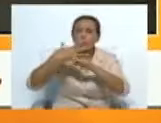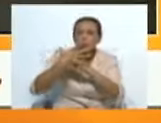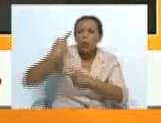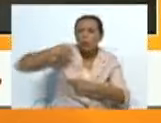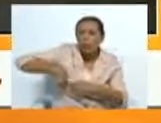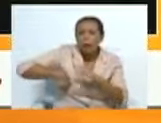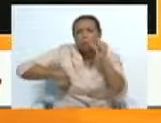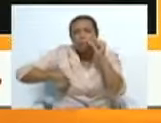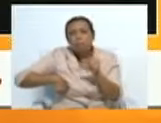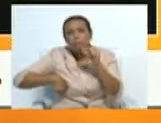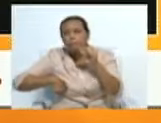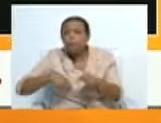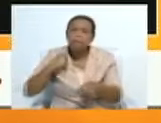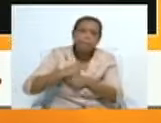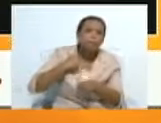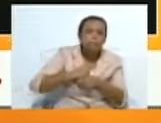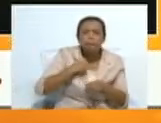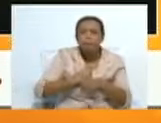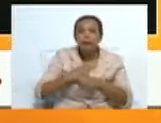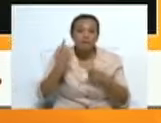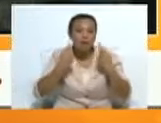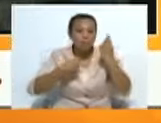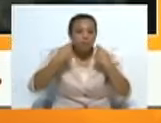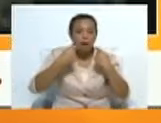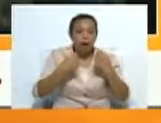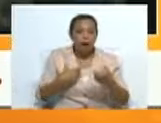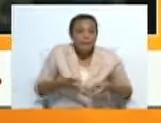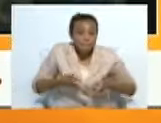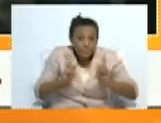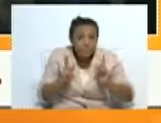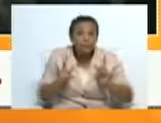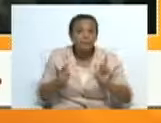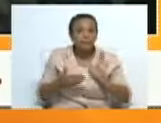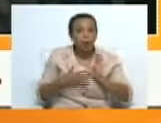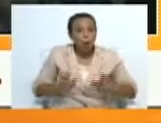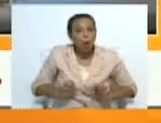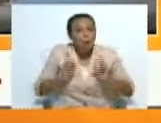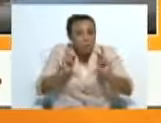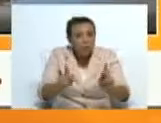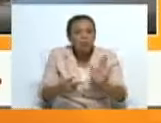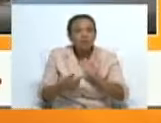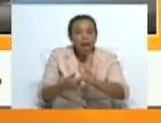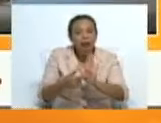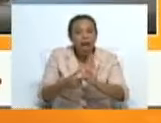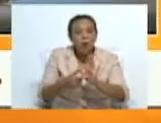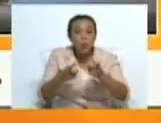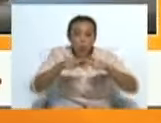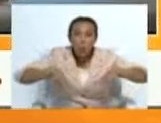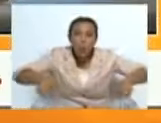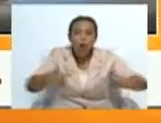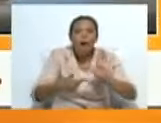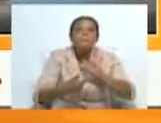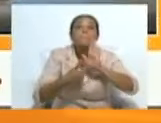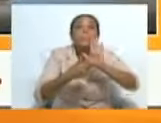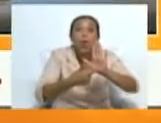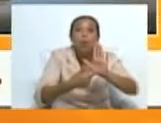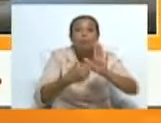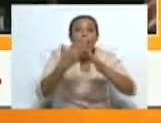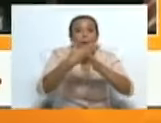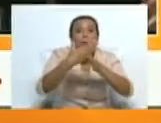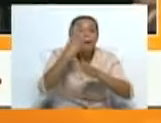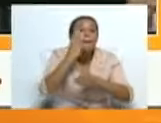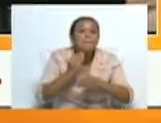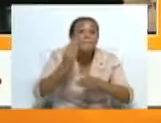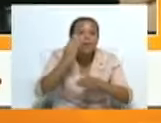trabajadores. Entonces, el Festival de Teatro Internacional Progresista nos dio la posibilidad de encontrar un lugar donde compartir